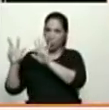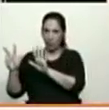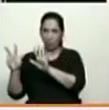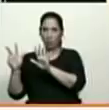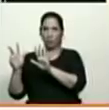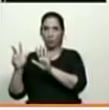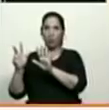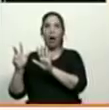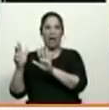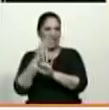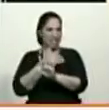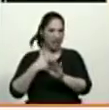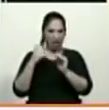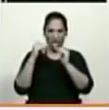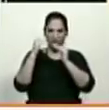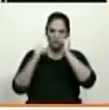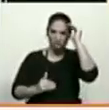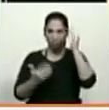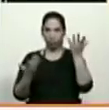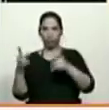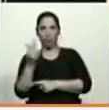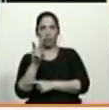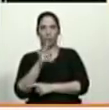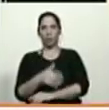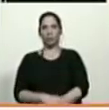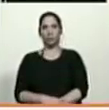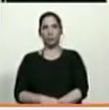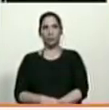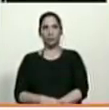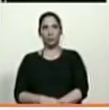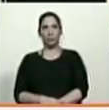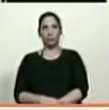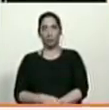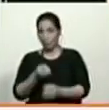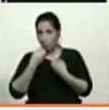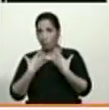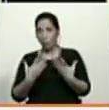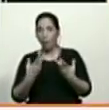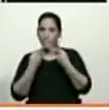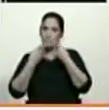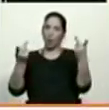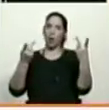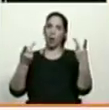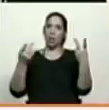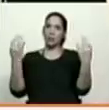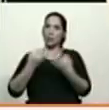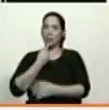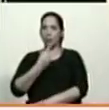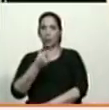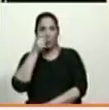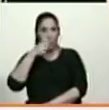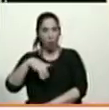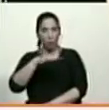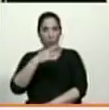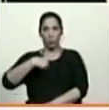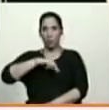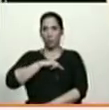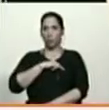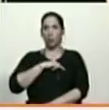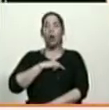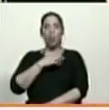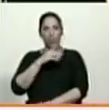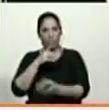procura de la desestabilización de Venezuela. El buen mensaje, como siempre lo digo, para nuestro pueblo es que hay una